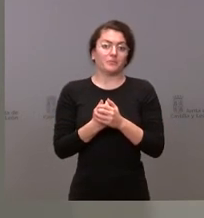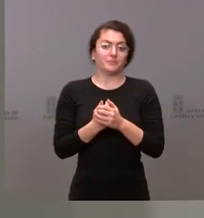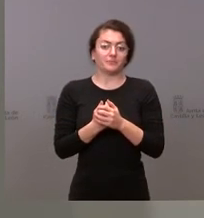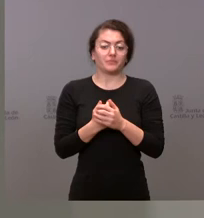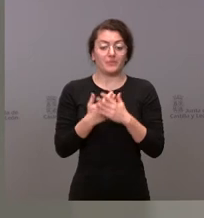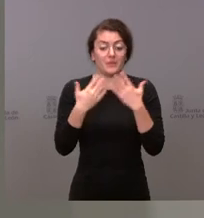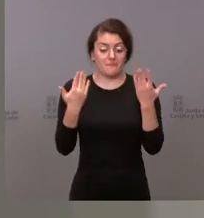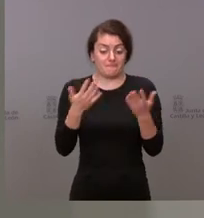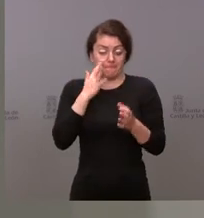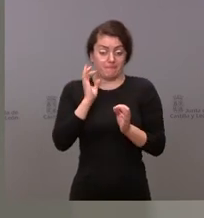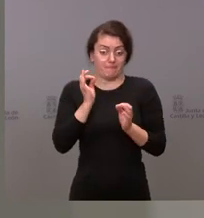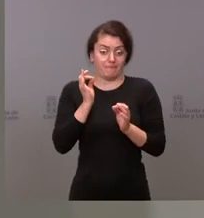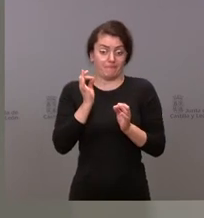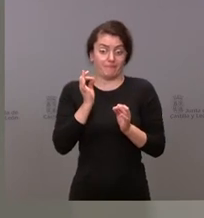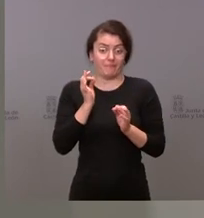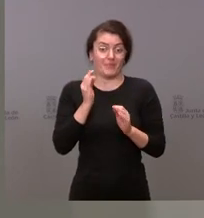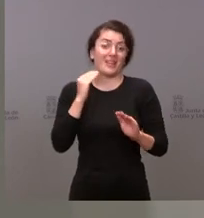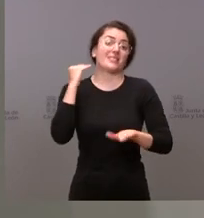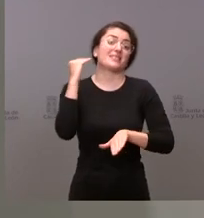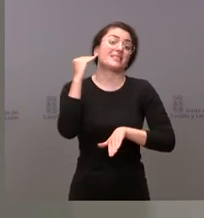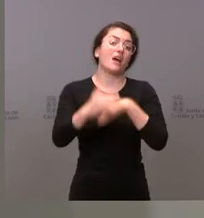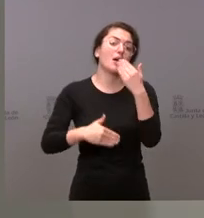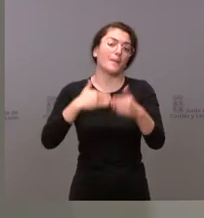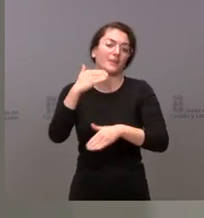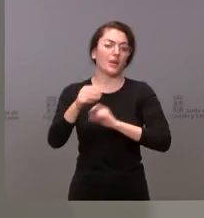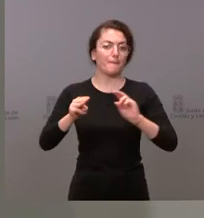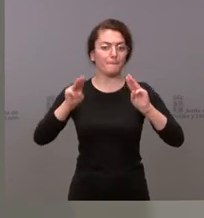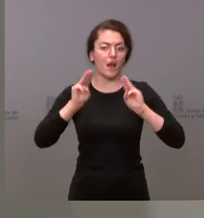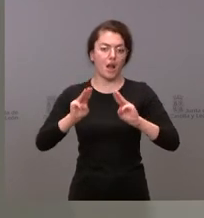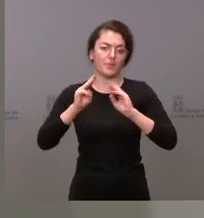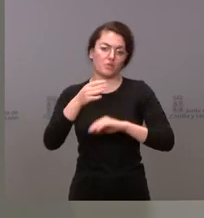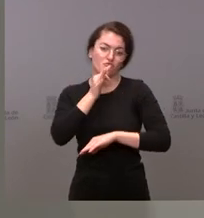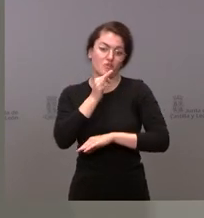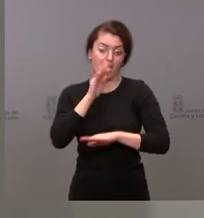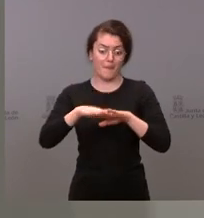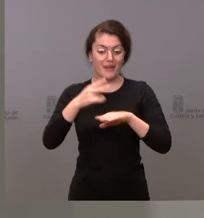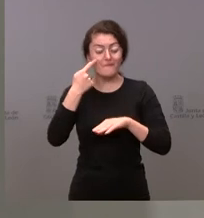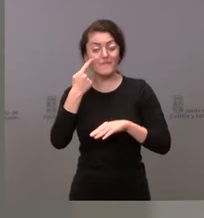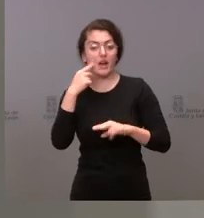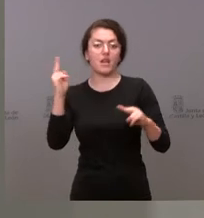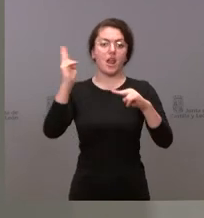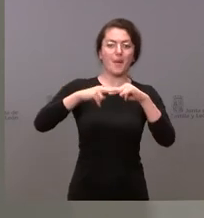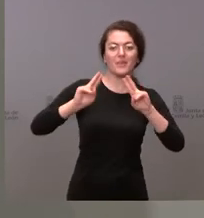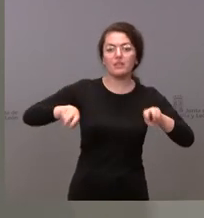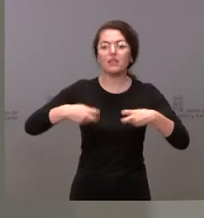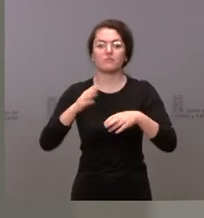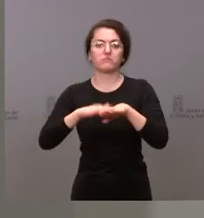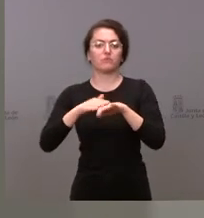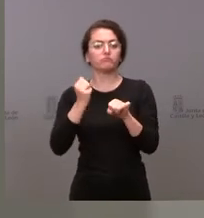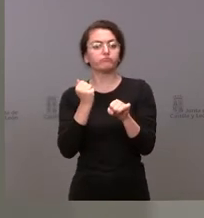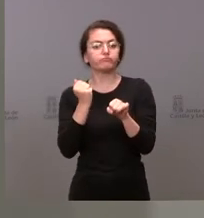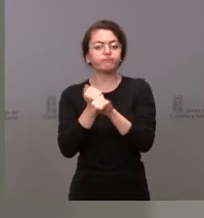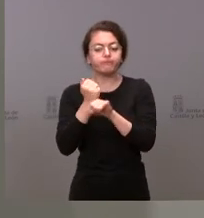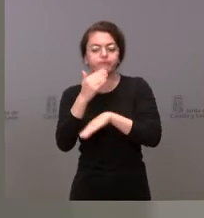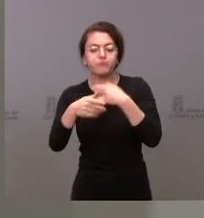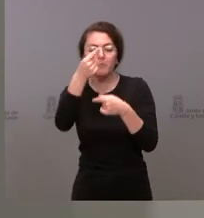tenemos todo el trámite parlamentario por delante para ver enmiendas para trabajar en el presupuesto y